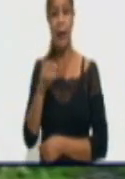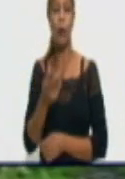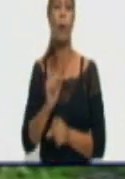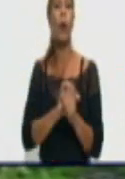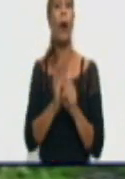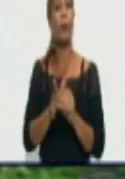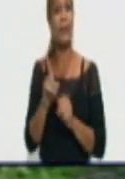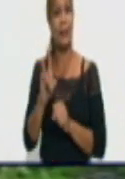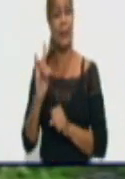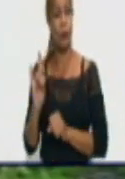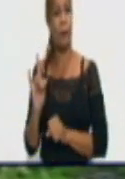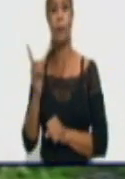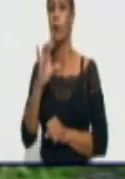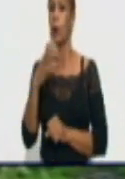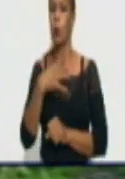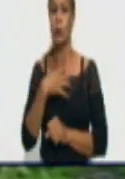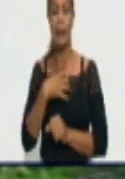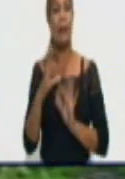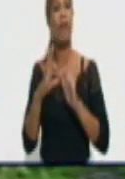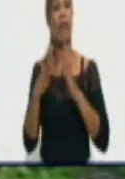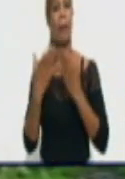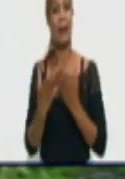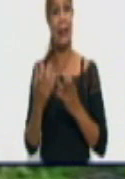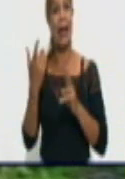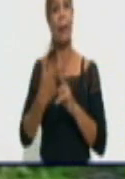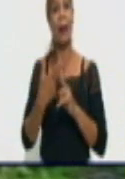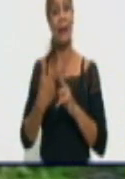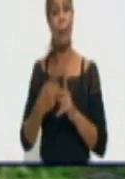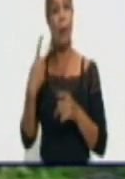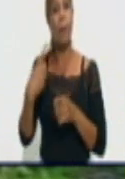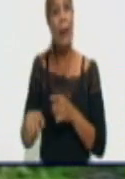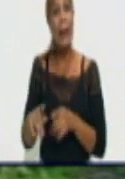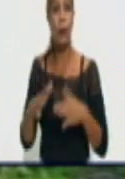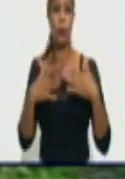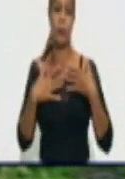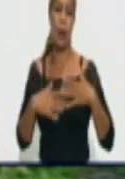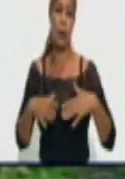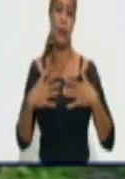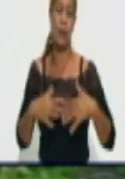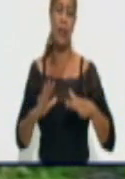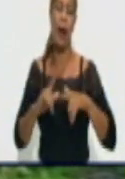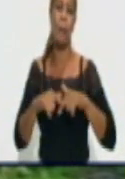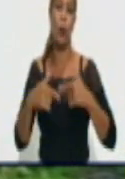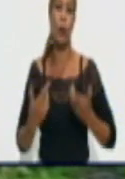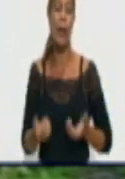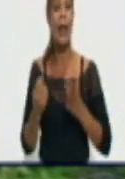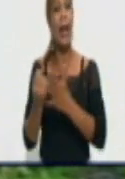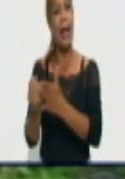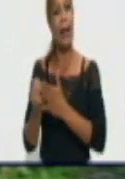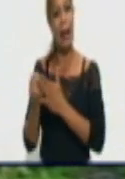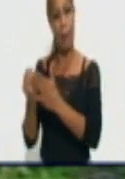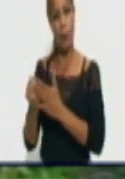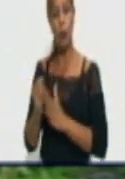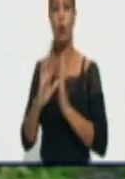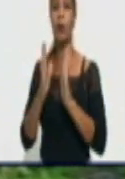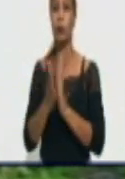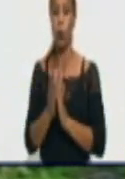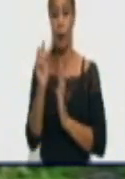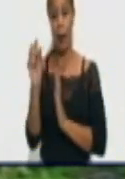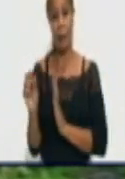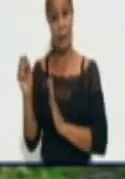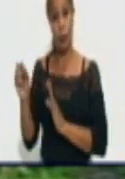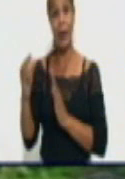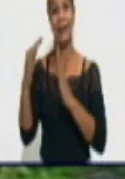Ellos no tienen familia en Bayamo. Su tranquilidad fue el apoyo que tuvieron de los vecinos. En nombre de la familia,